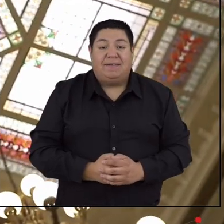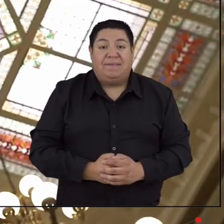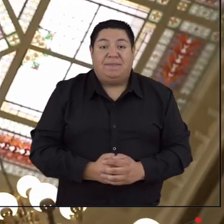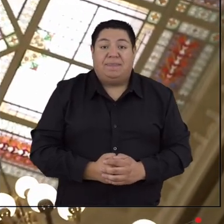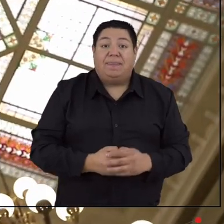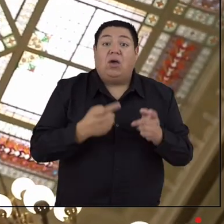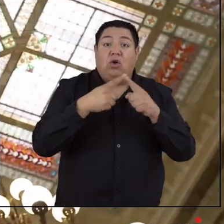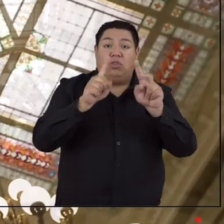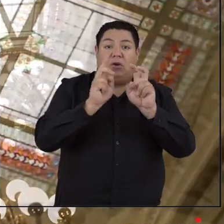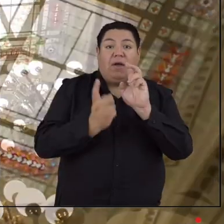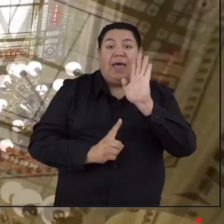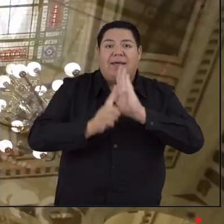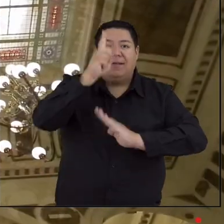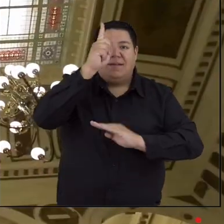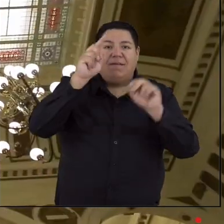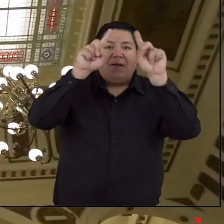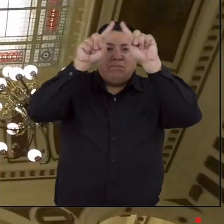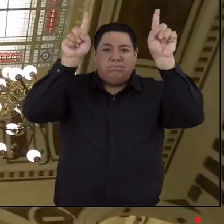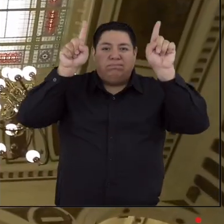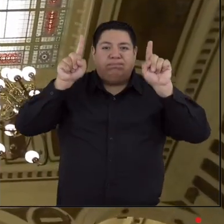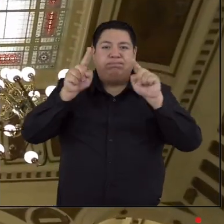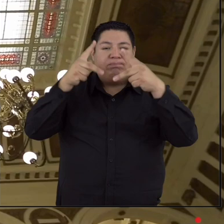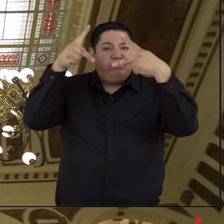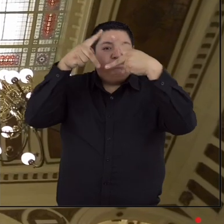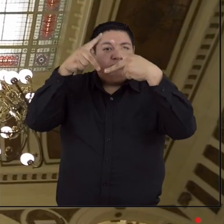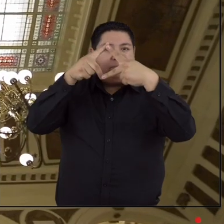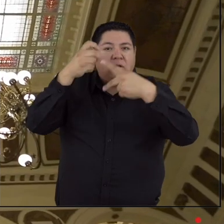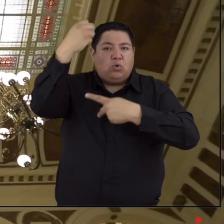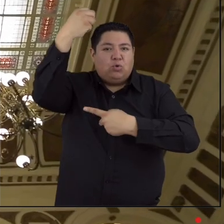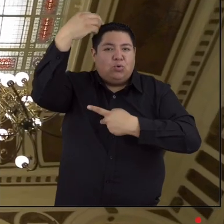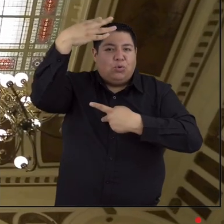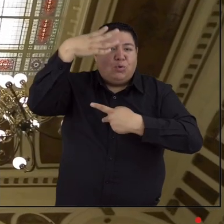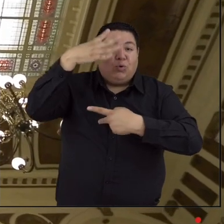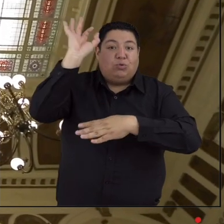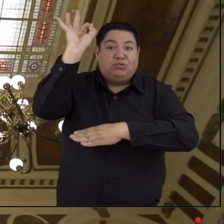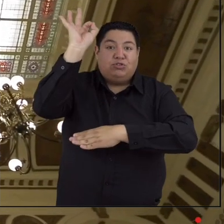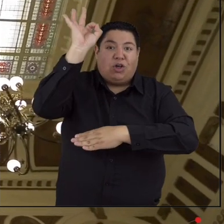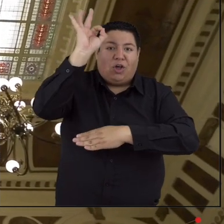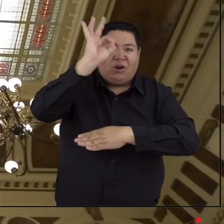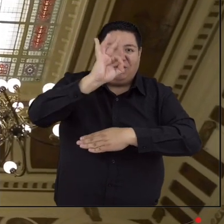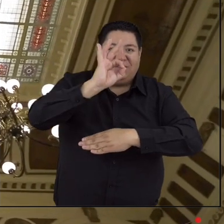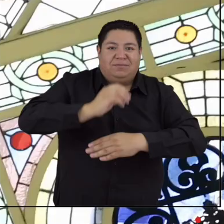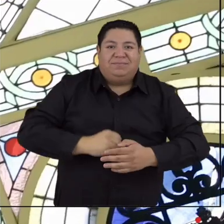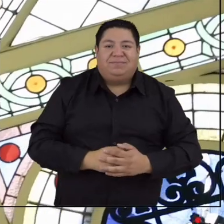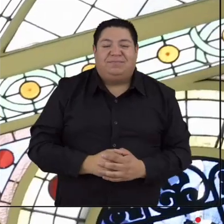mientras un vitral rectangular ofrece luminosidad conforme a la posición del sol.